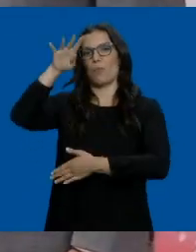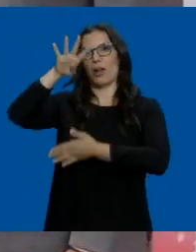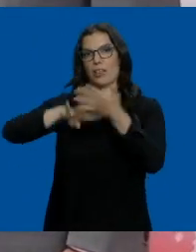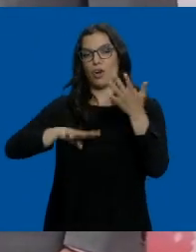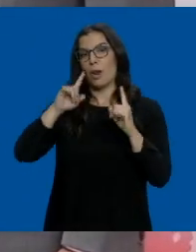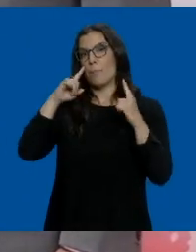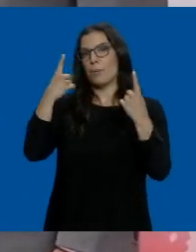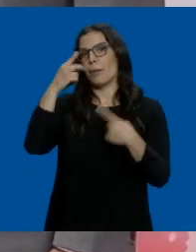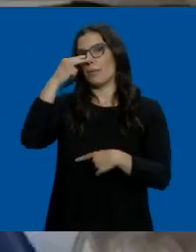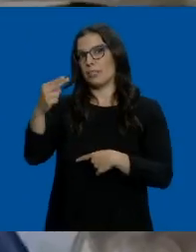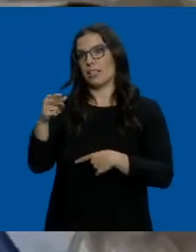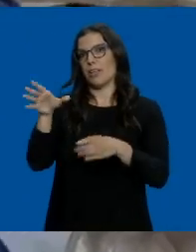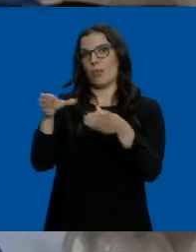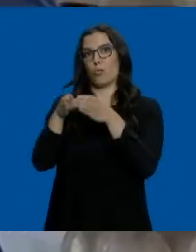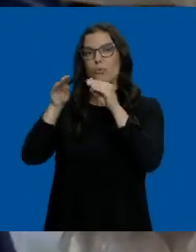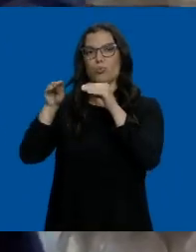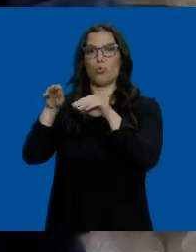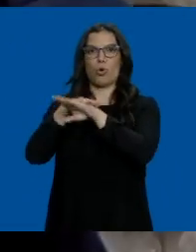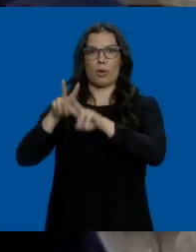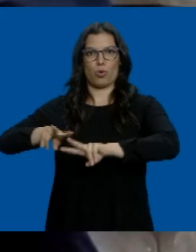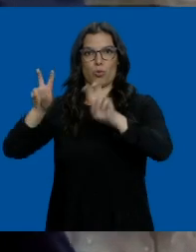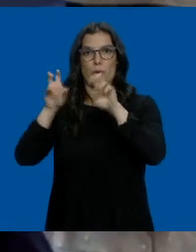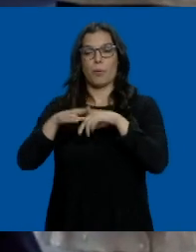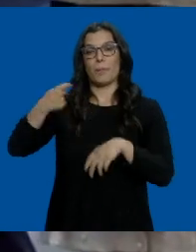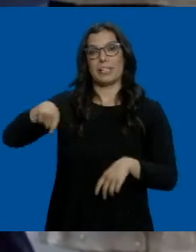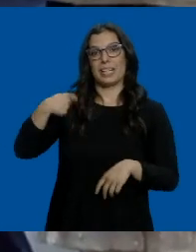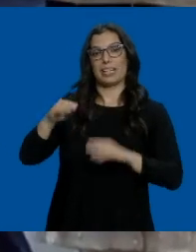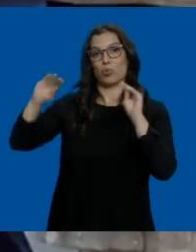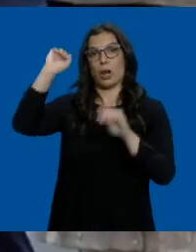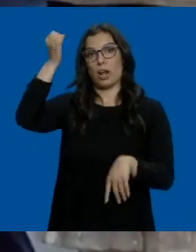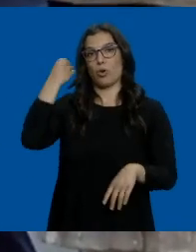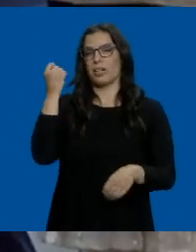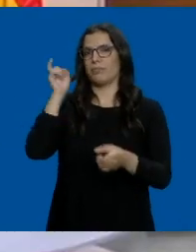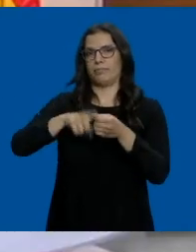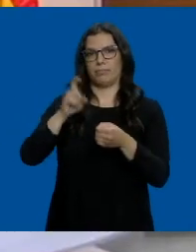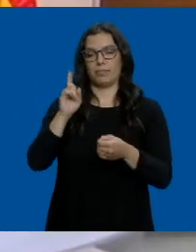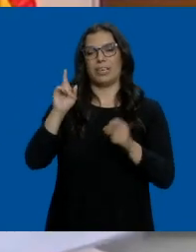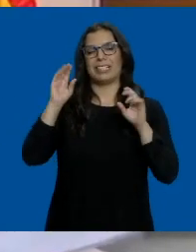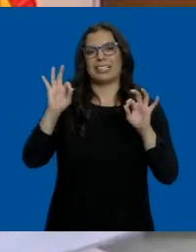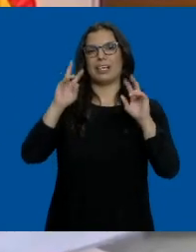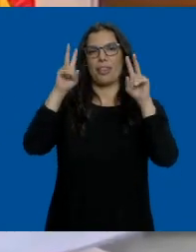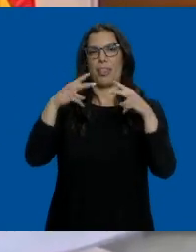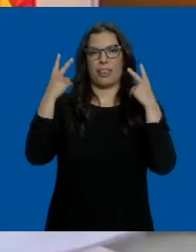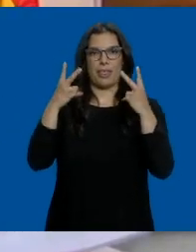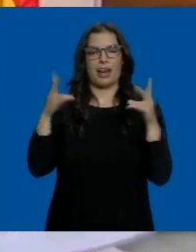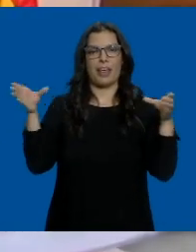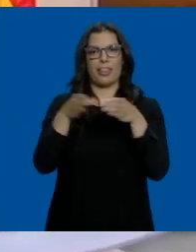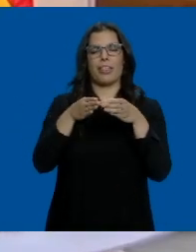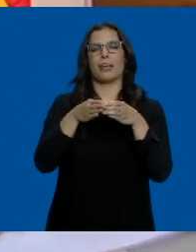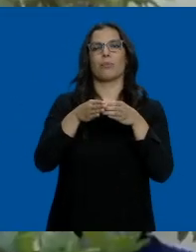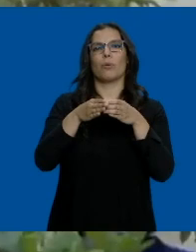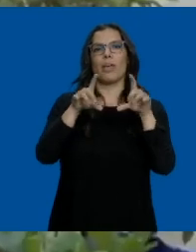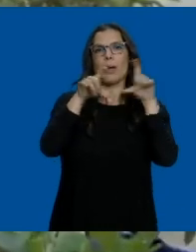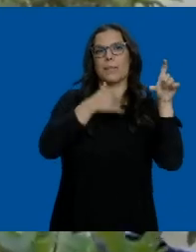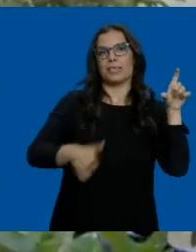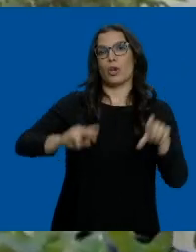visita del rey con el nuevo gobierno catalán. Su presidente, Pere Aragonés, no estará en la cena del círculo de empresarios. Tampoco el vicepresidente,